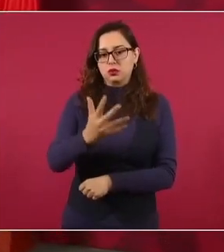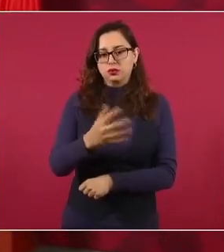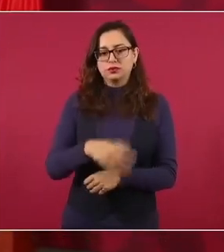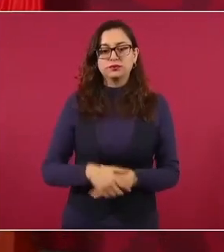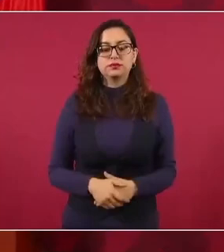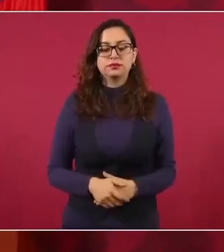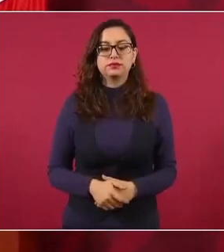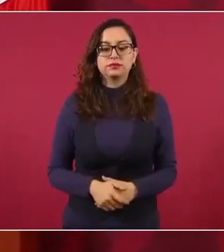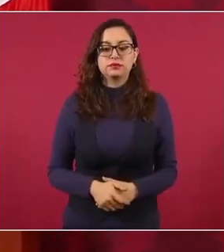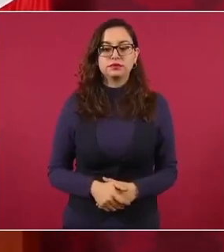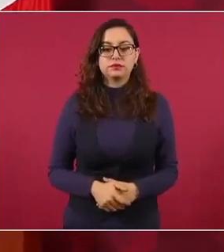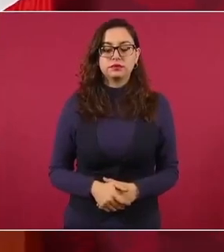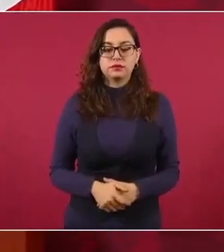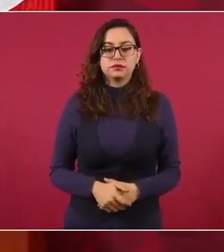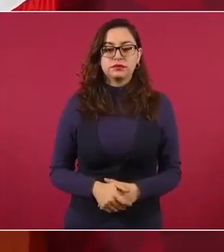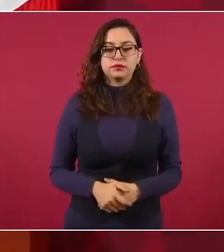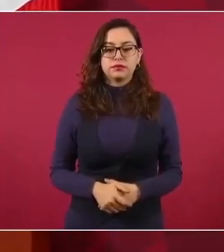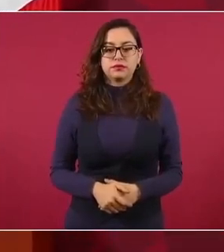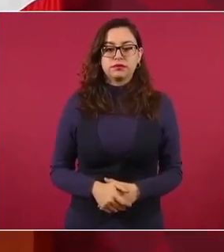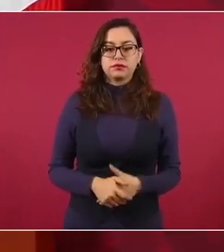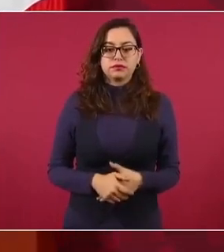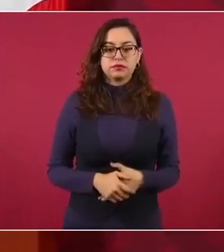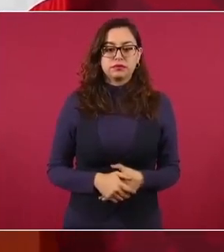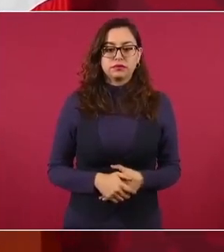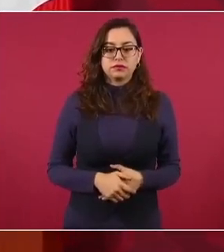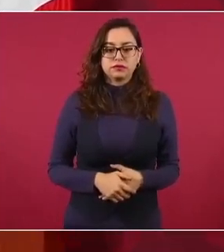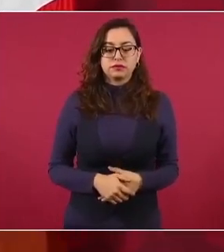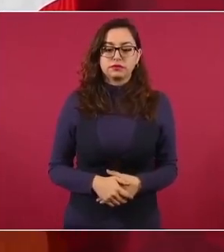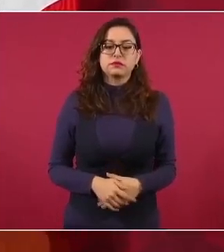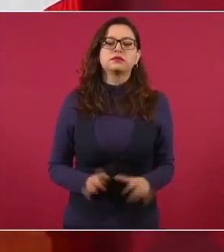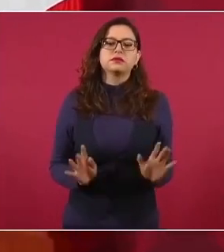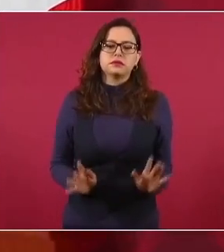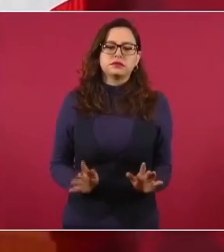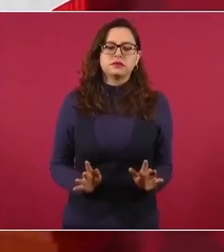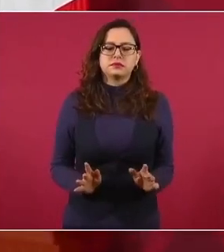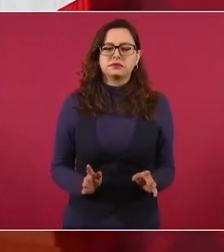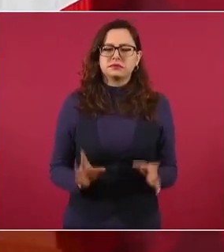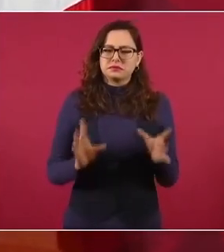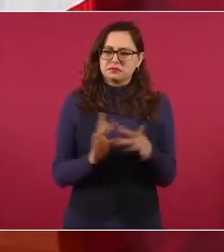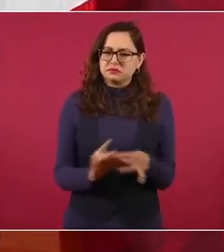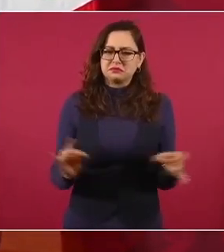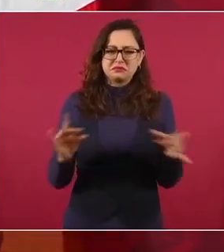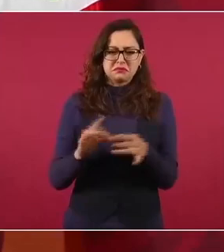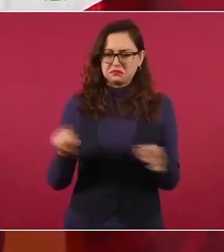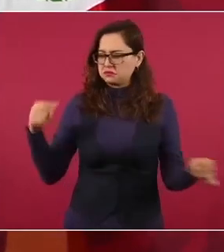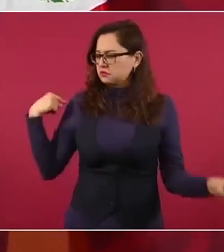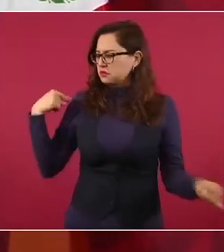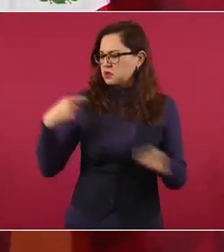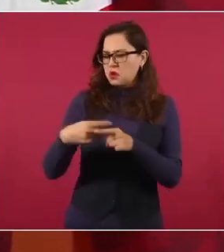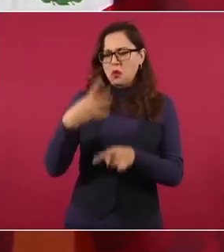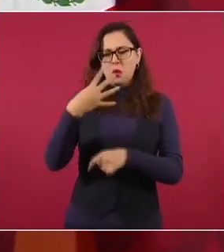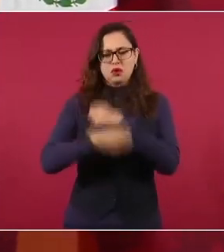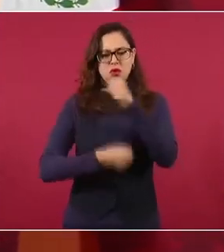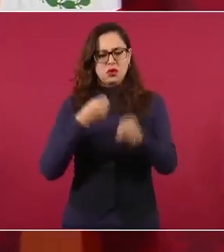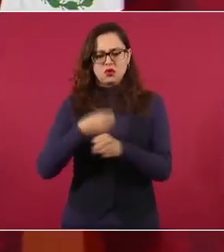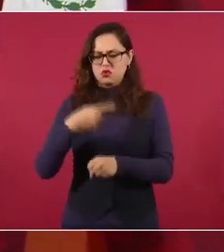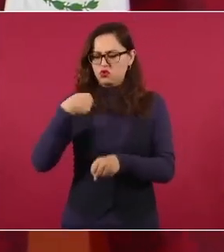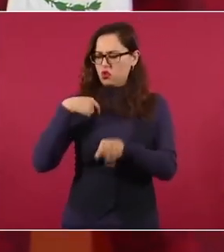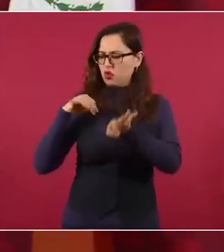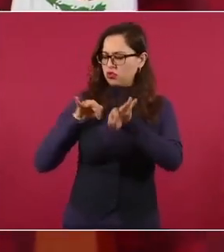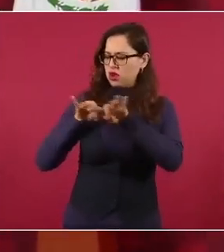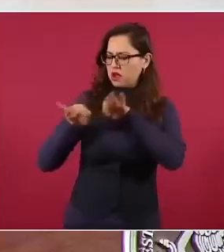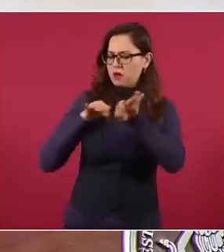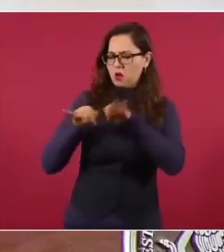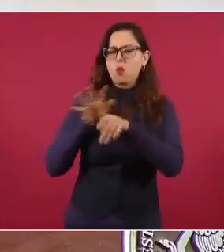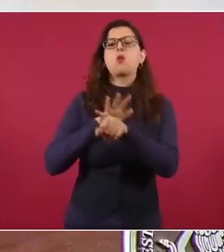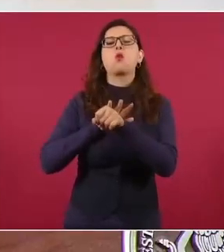Y vamos a puntualizar todo lo realizado, que considero es